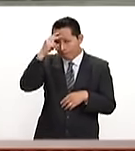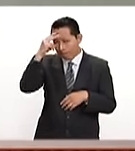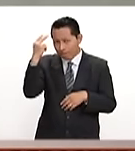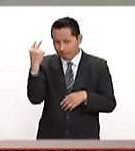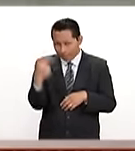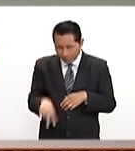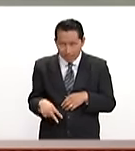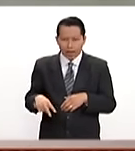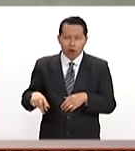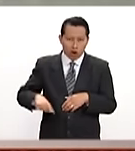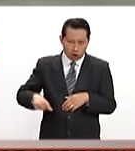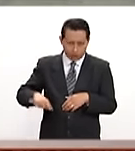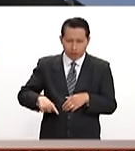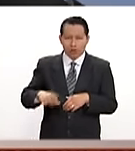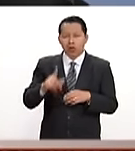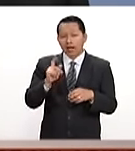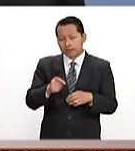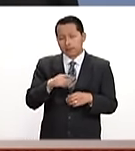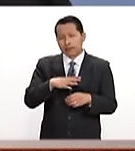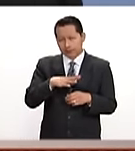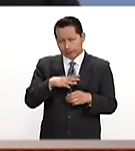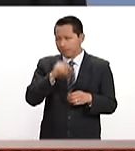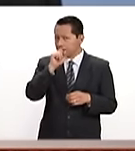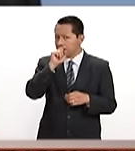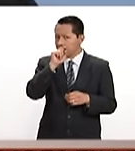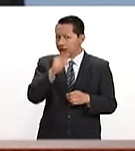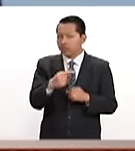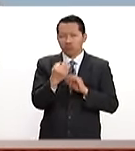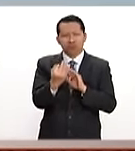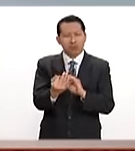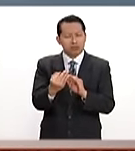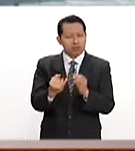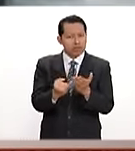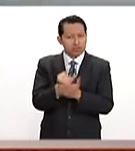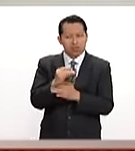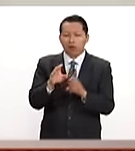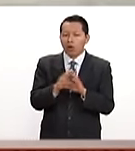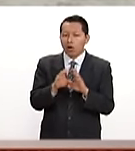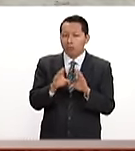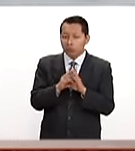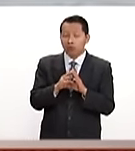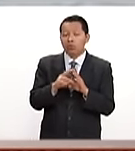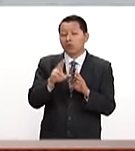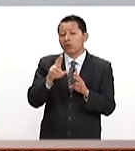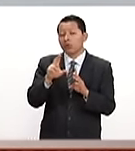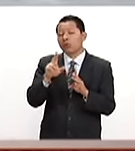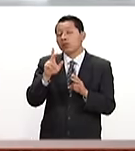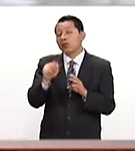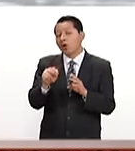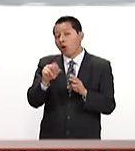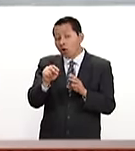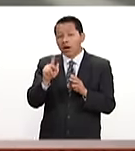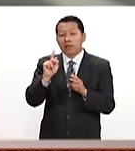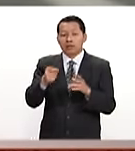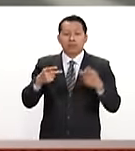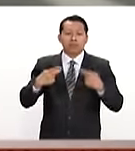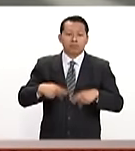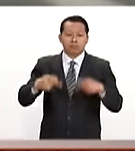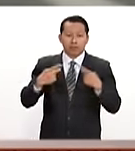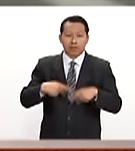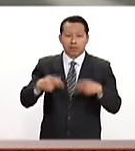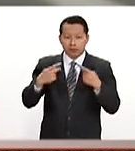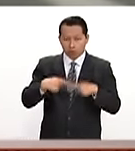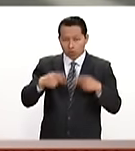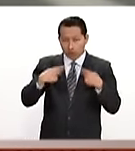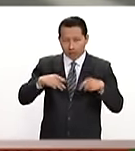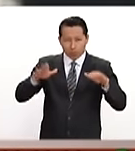vistazo en donde tome una posición bastante definida a propósito de la prohibición para el ingreso temporal de personas de origen